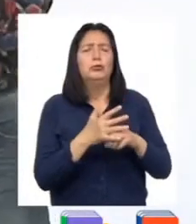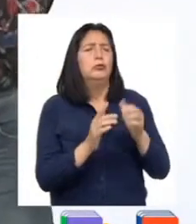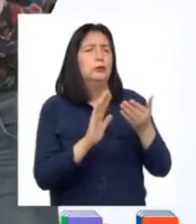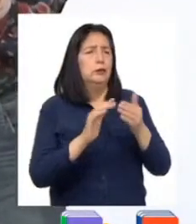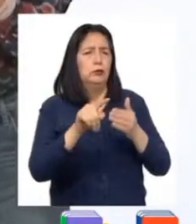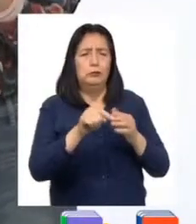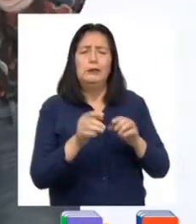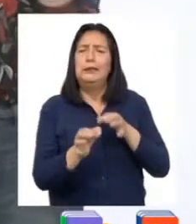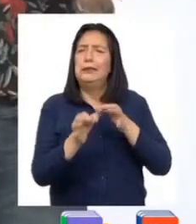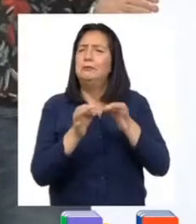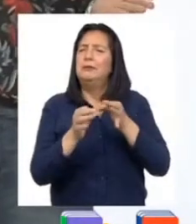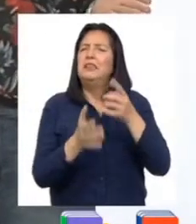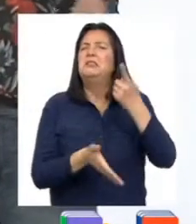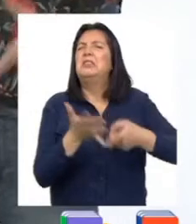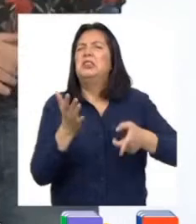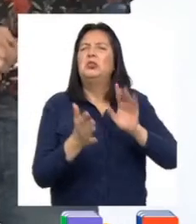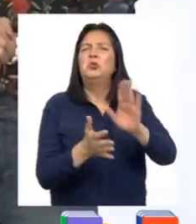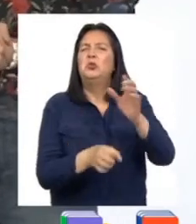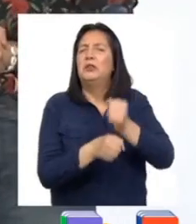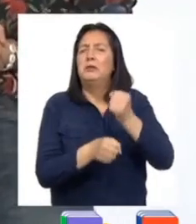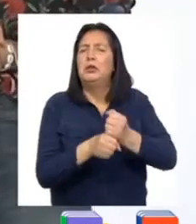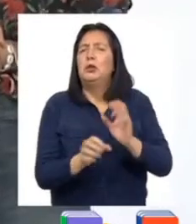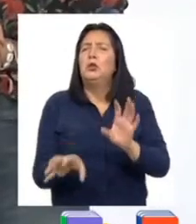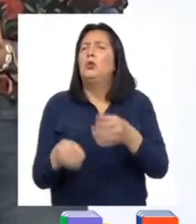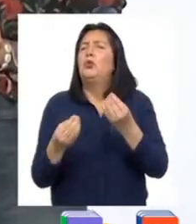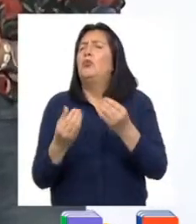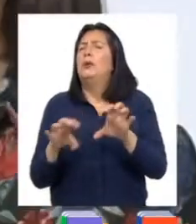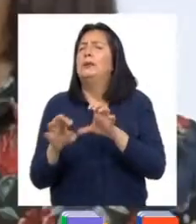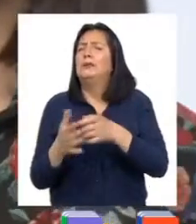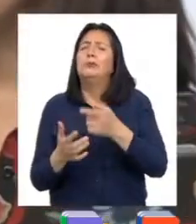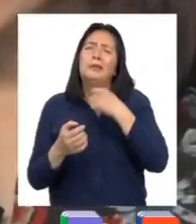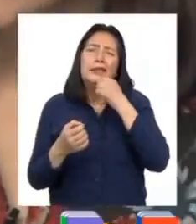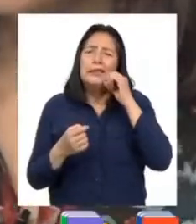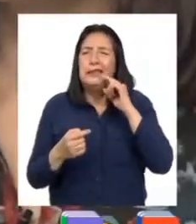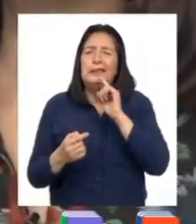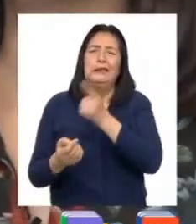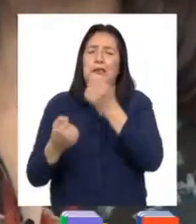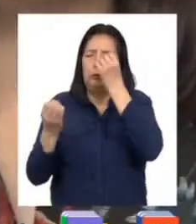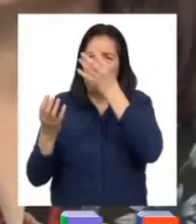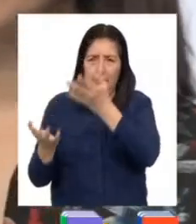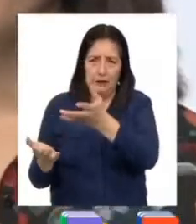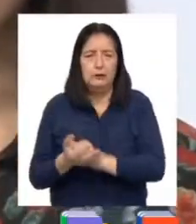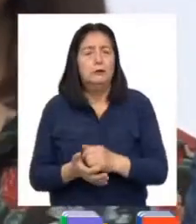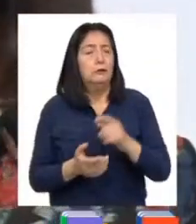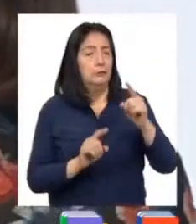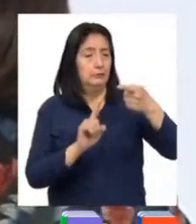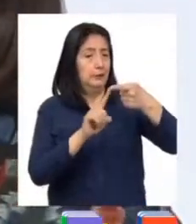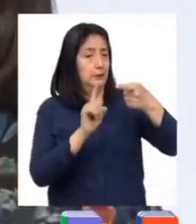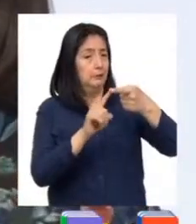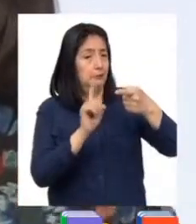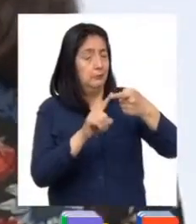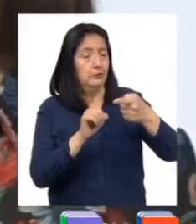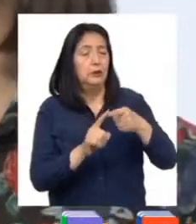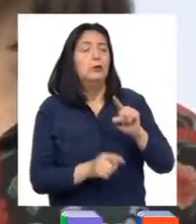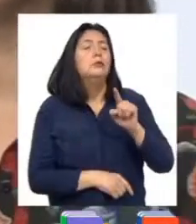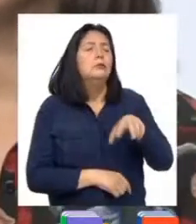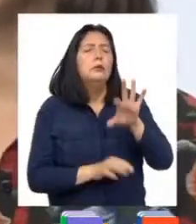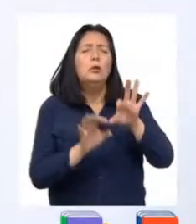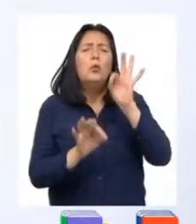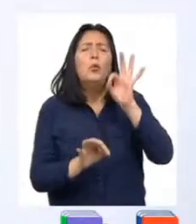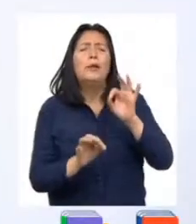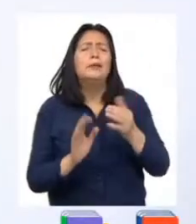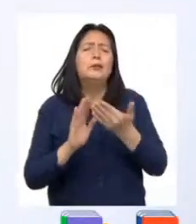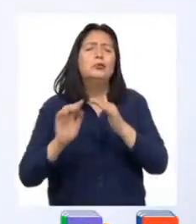señalando sus funciones y los procedimientos para reportar un caso. Para ello, primero identifiquen una institución de su